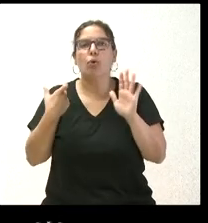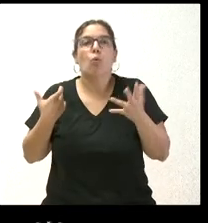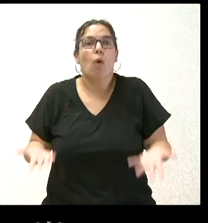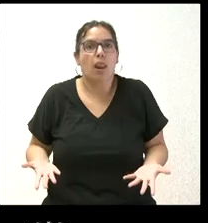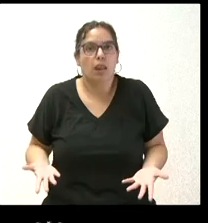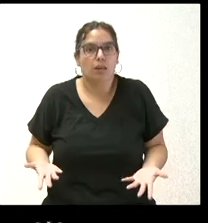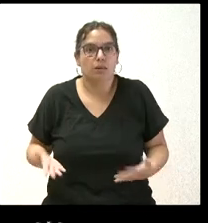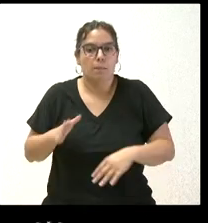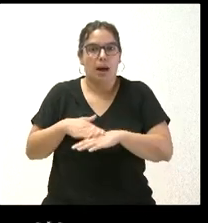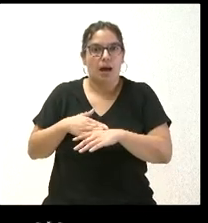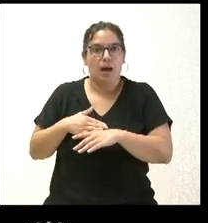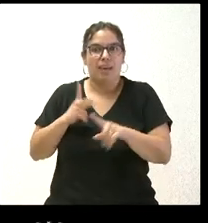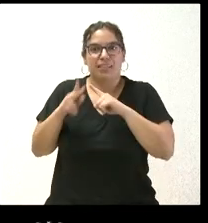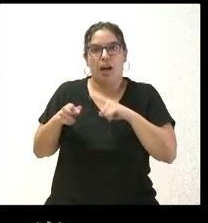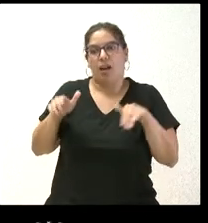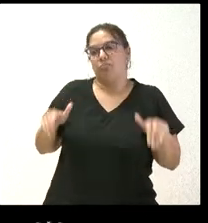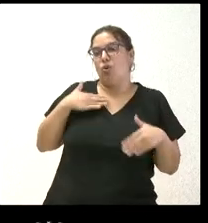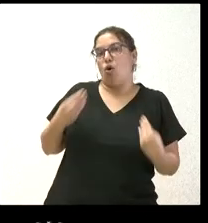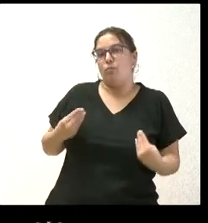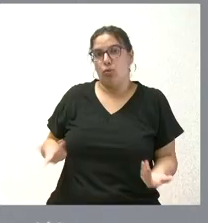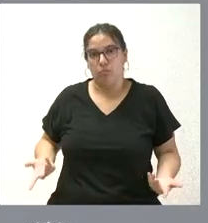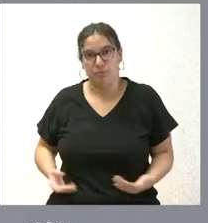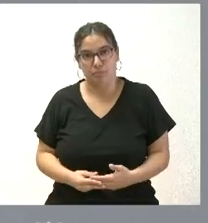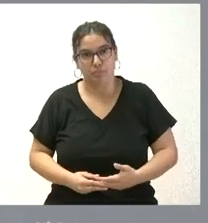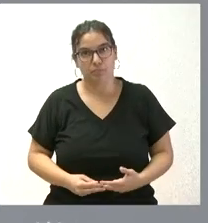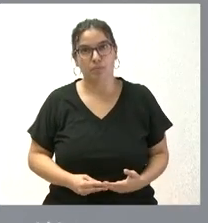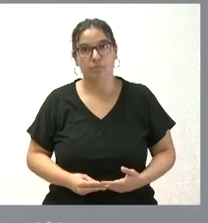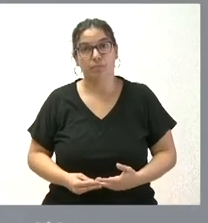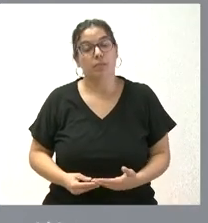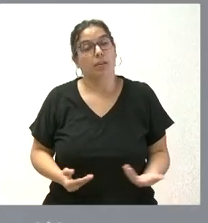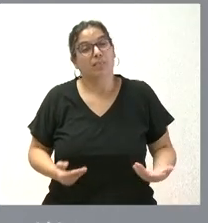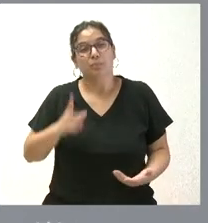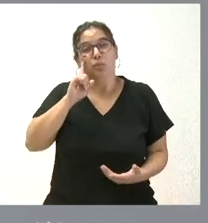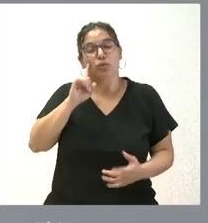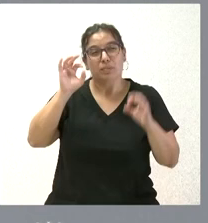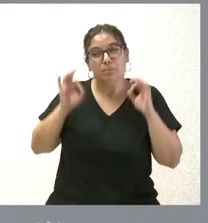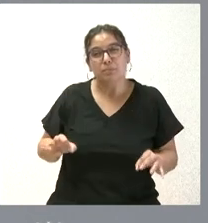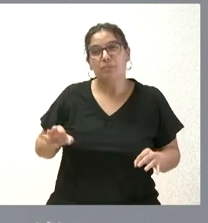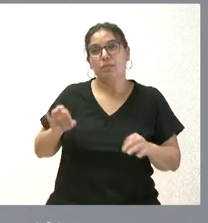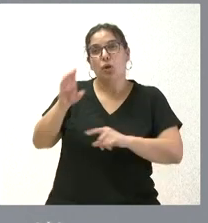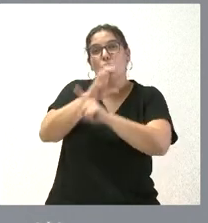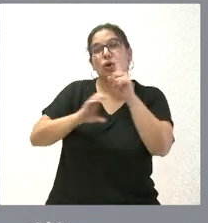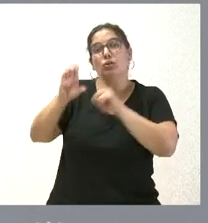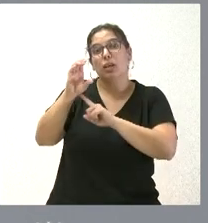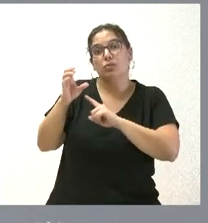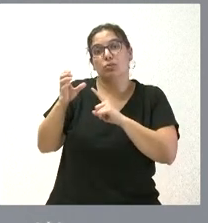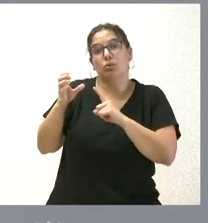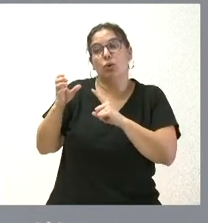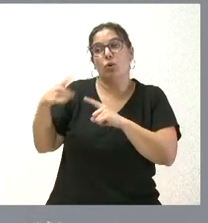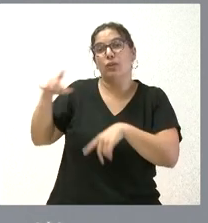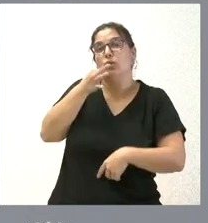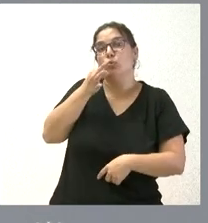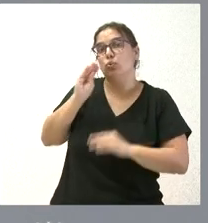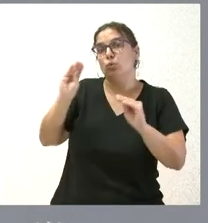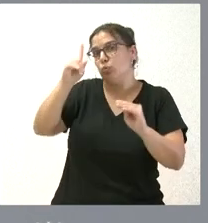como desincentivadoras de la búsqueda de empleo? No sé exactamente en qué contexto lo pudieron hacer.